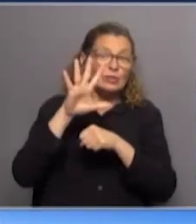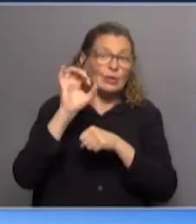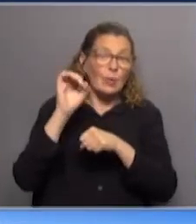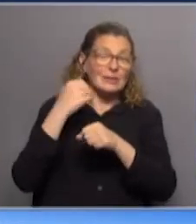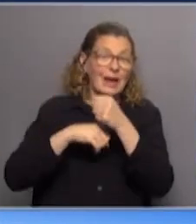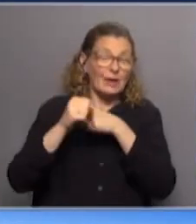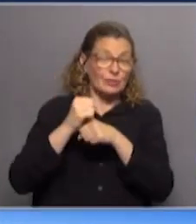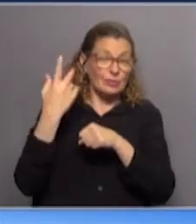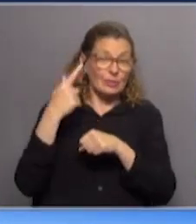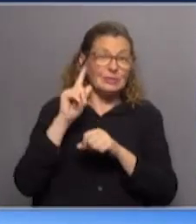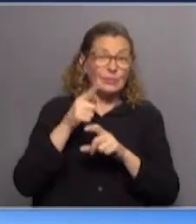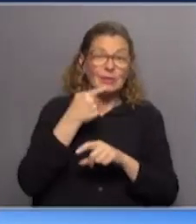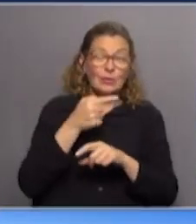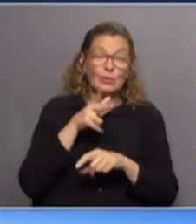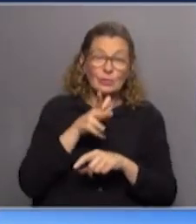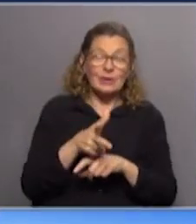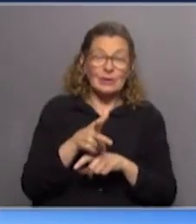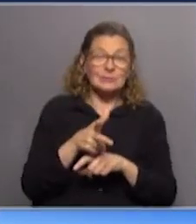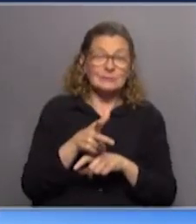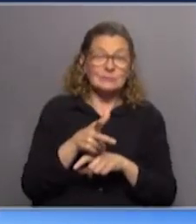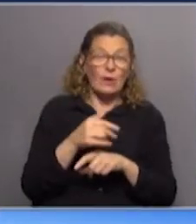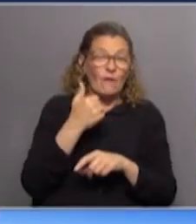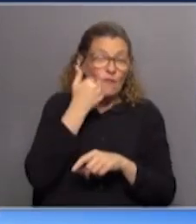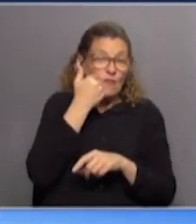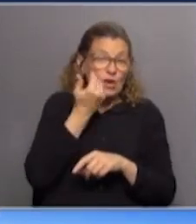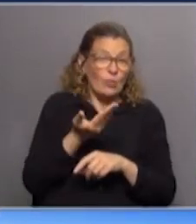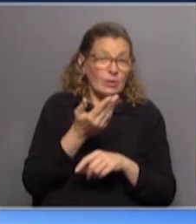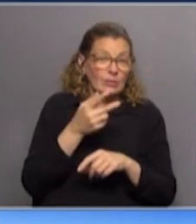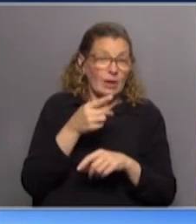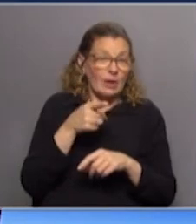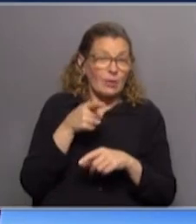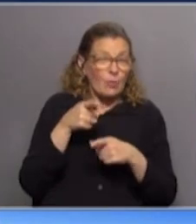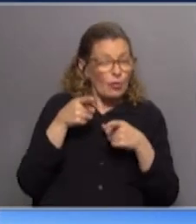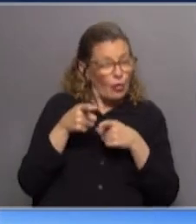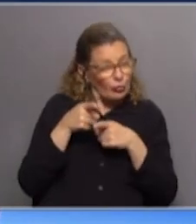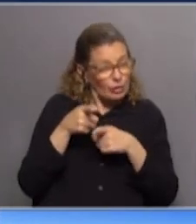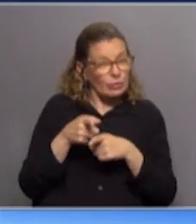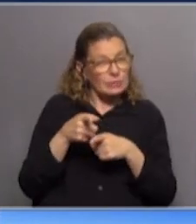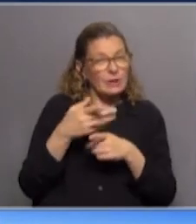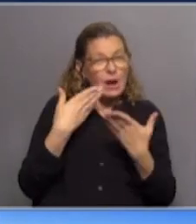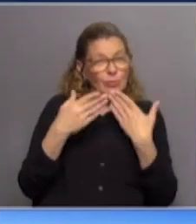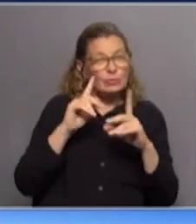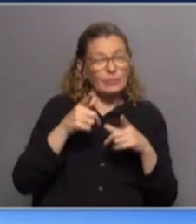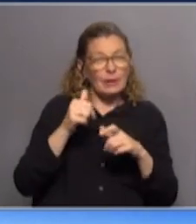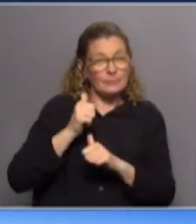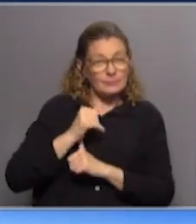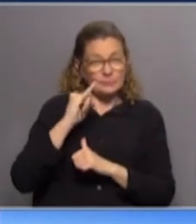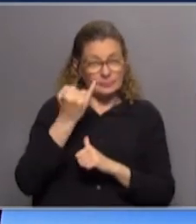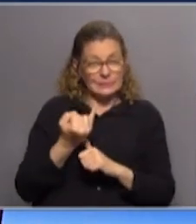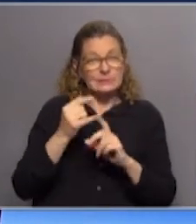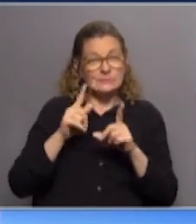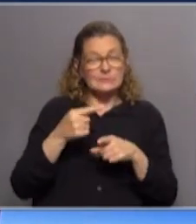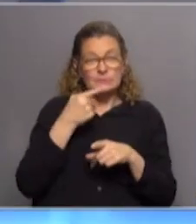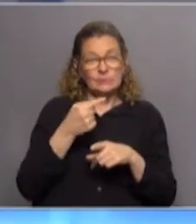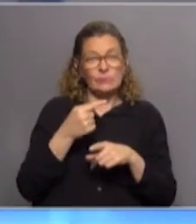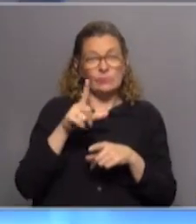también dijo que su hija es víctima de una vergonzosa venganza. Pero quien también habló sobre este tema fue Manini Ríos. Sí,